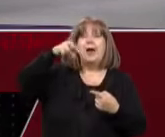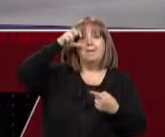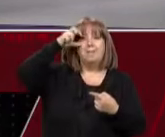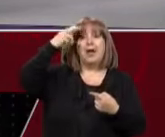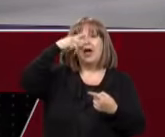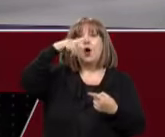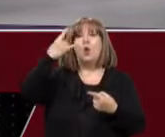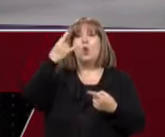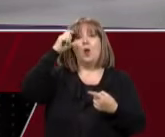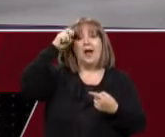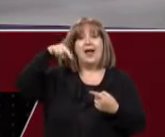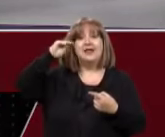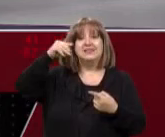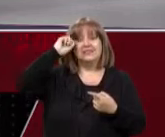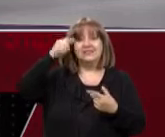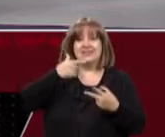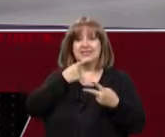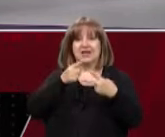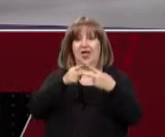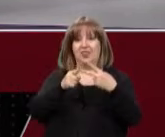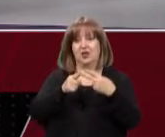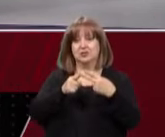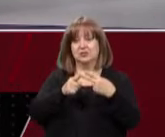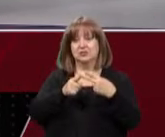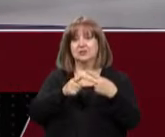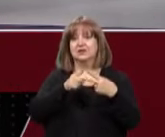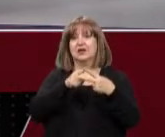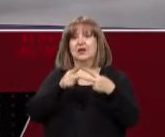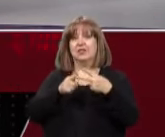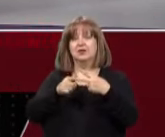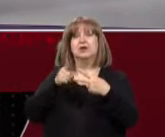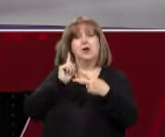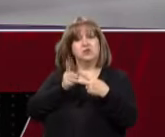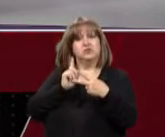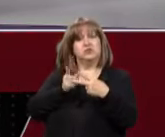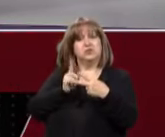Los pehuenches, como su nombre lo indica, inicialmente habían